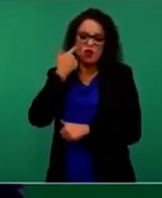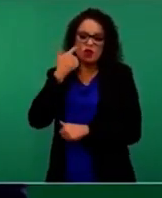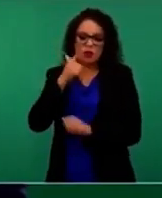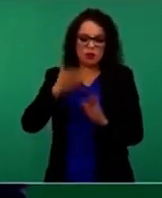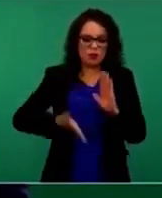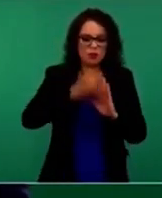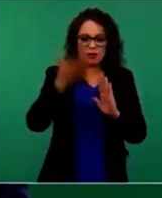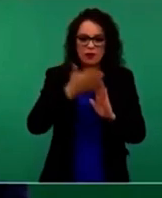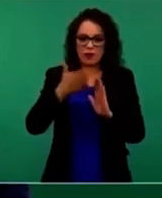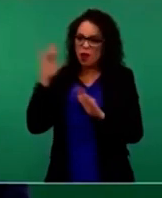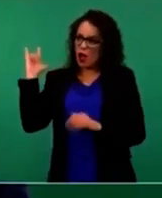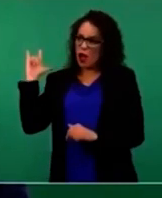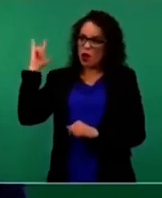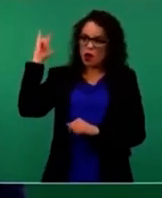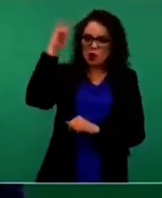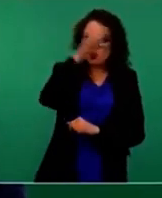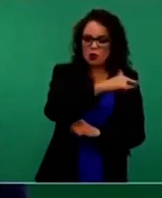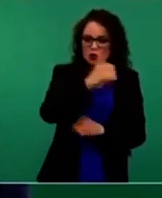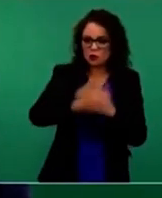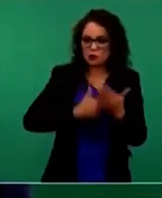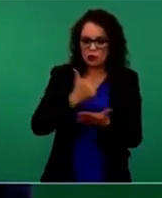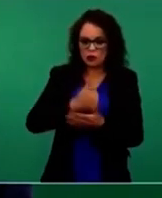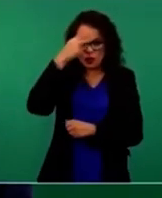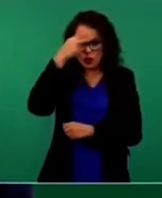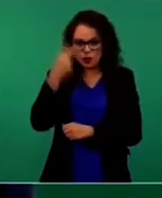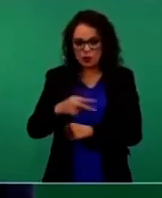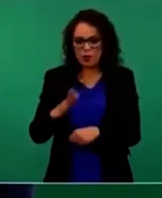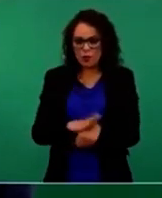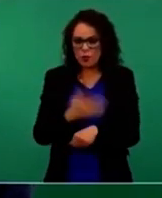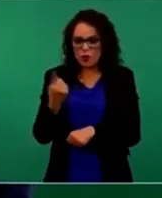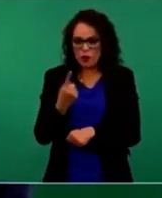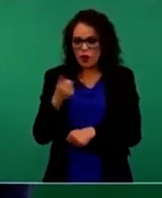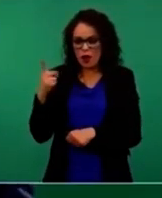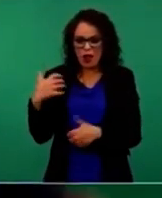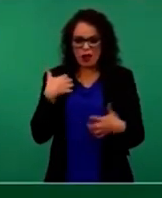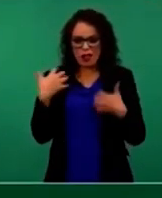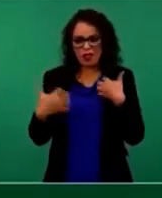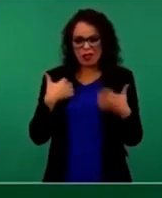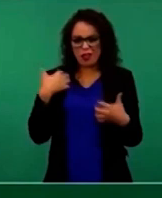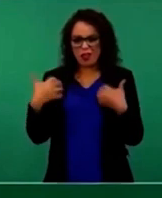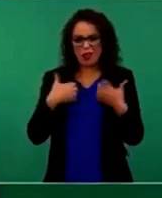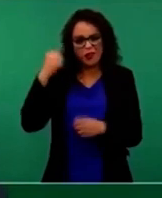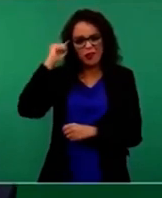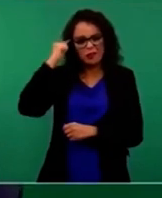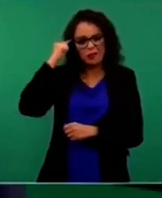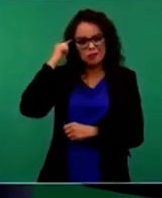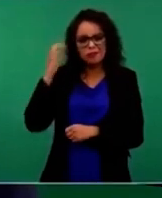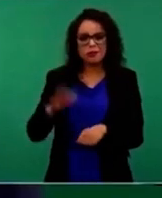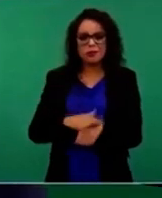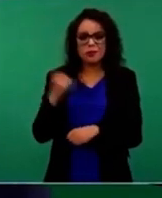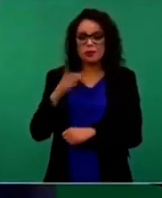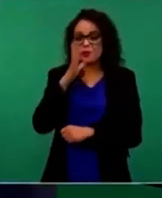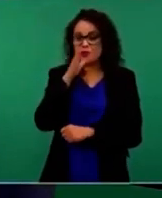Ciudad de México, porque están molestos, porque no pudieron hacer la